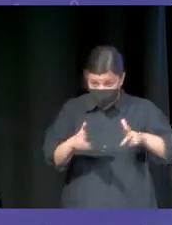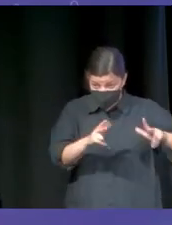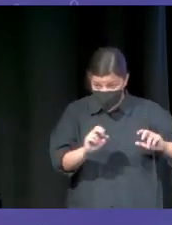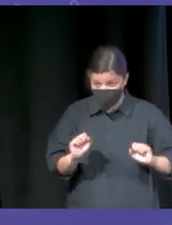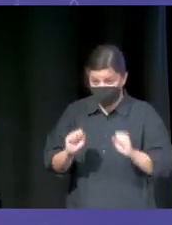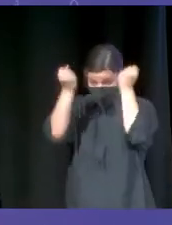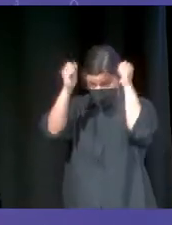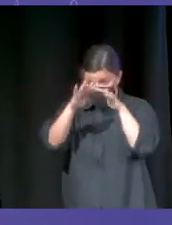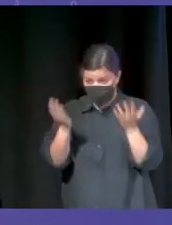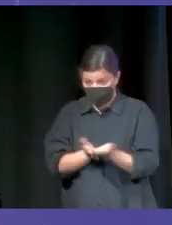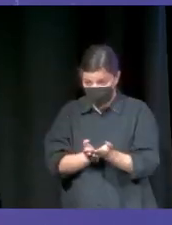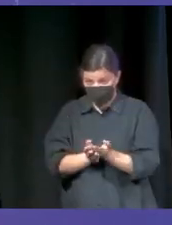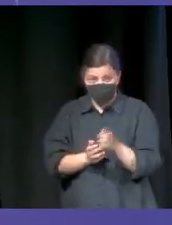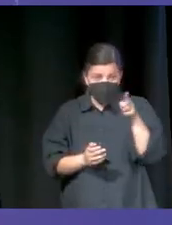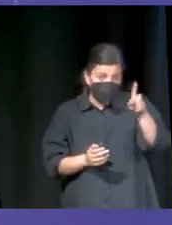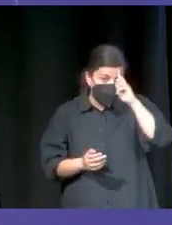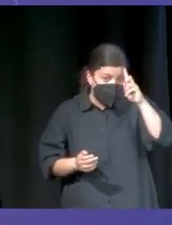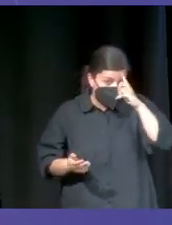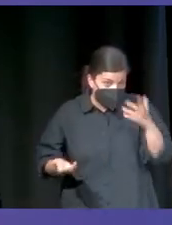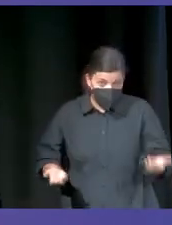salvadores del mundo. Y tú, no sé,